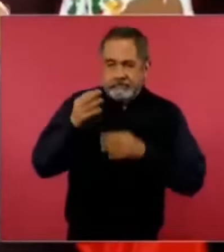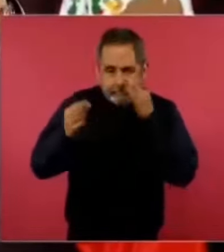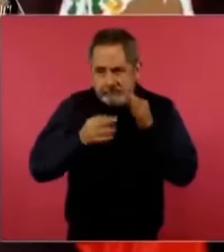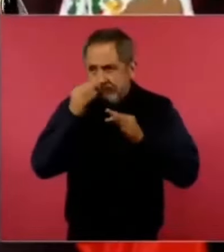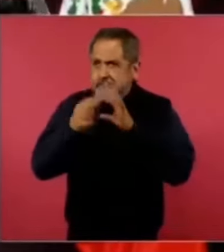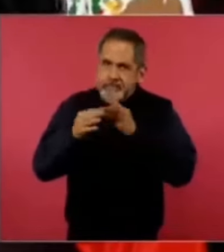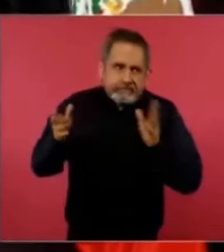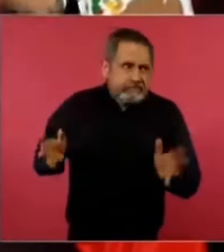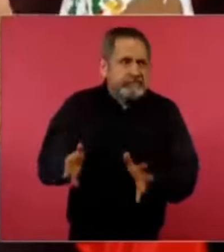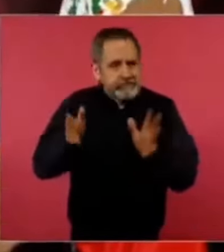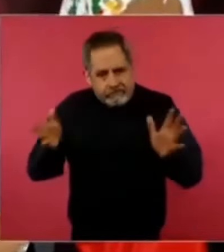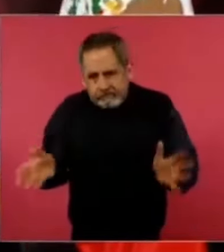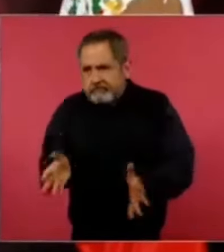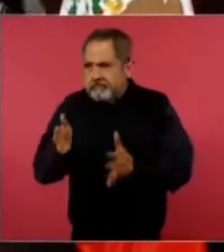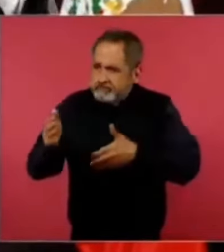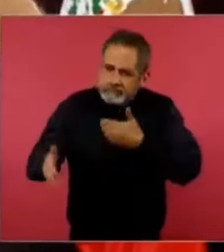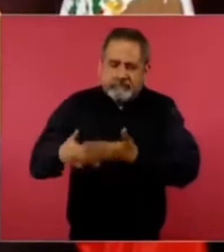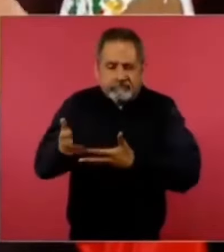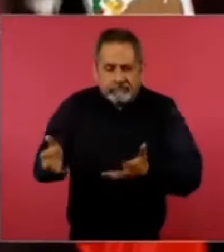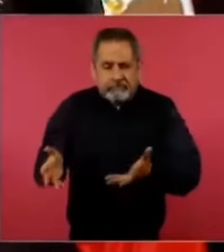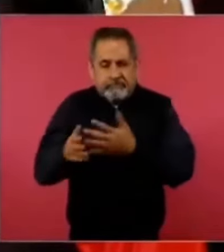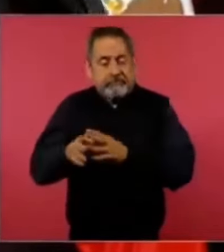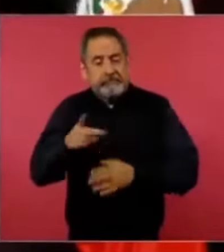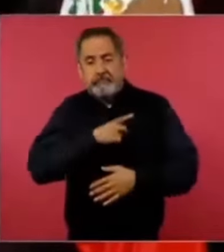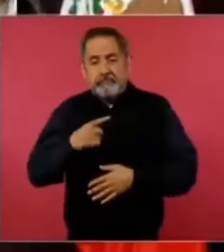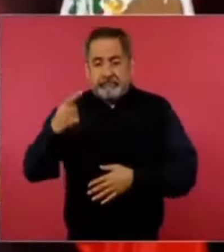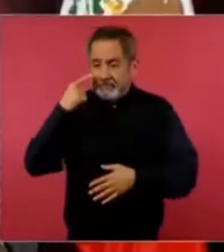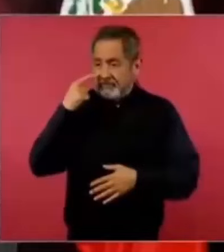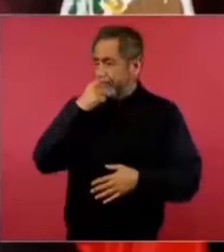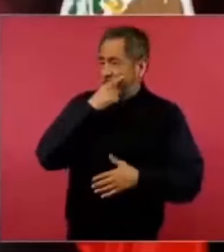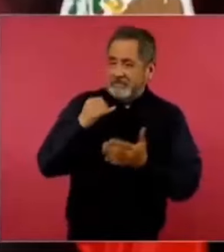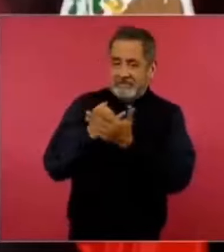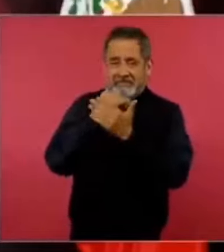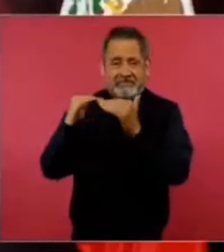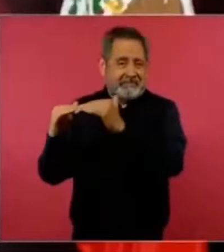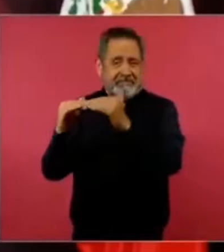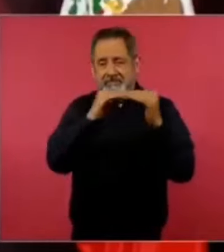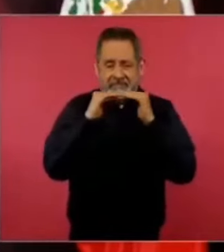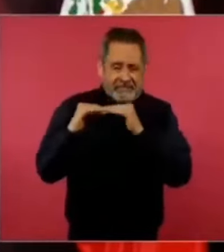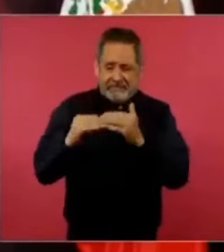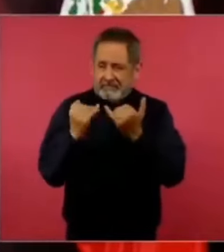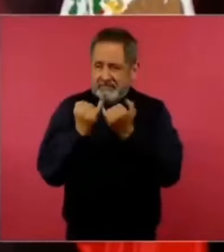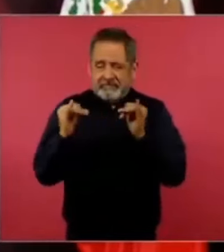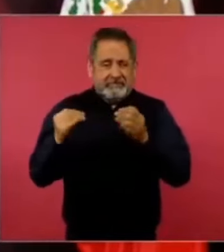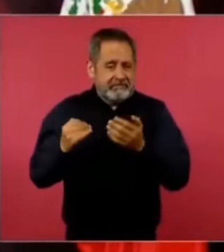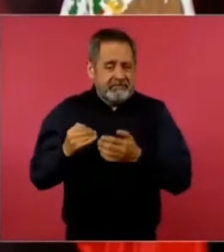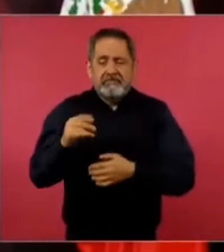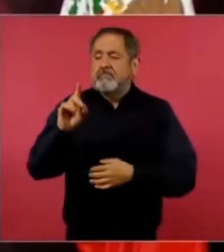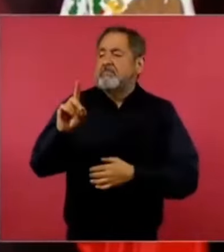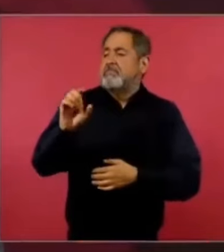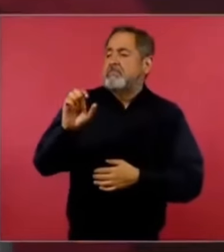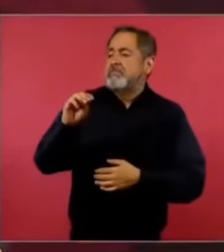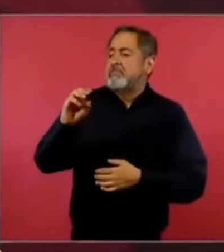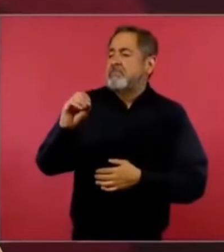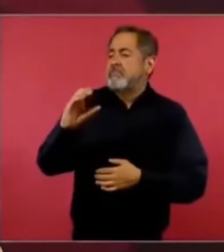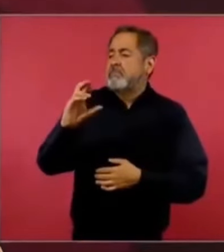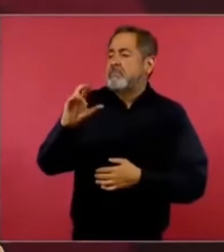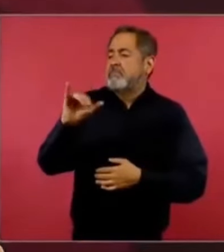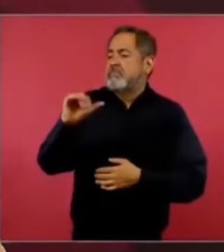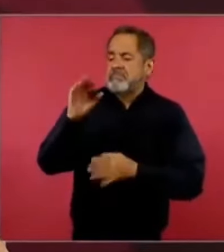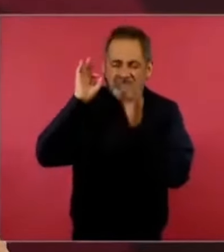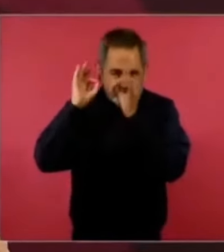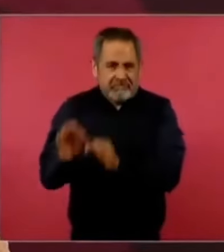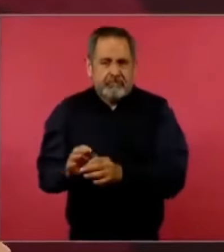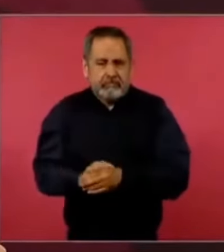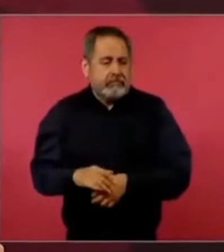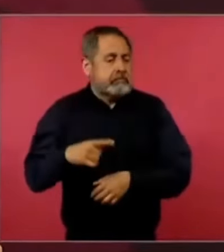es que haya democracia plena y que se termine la